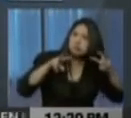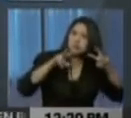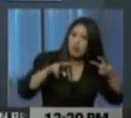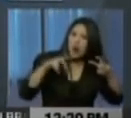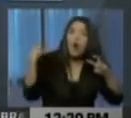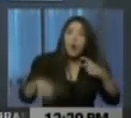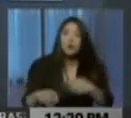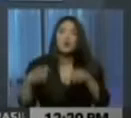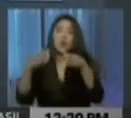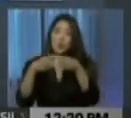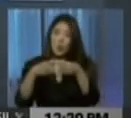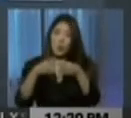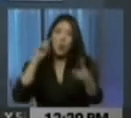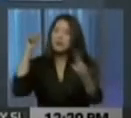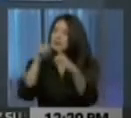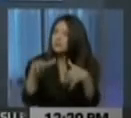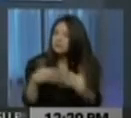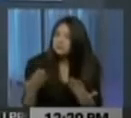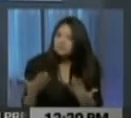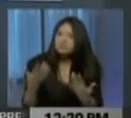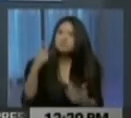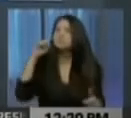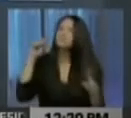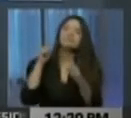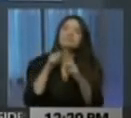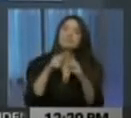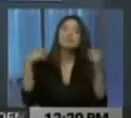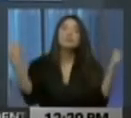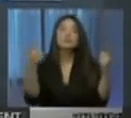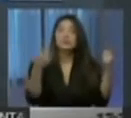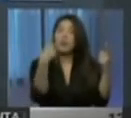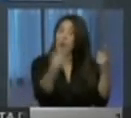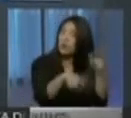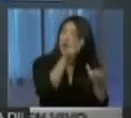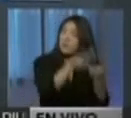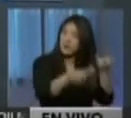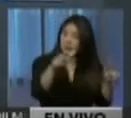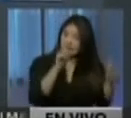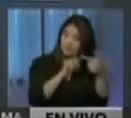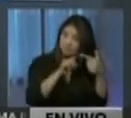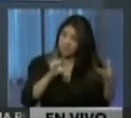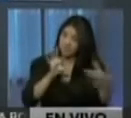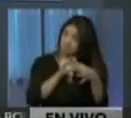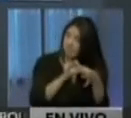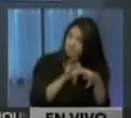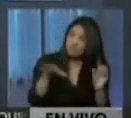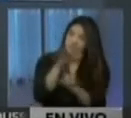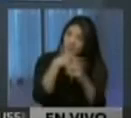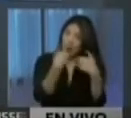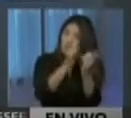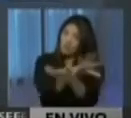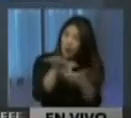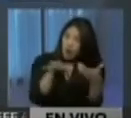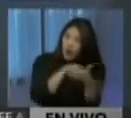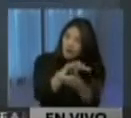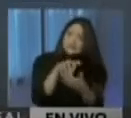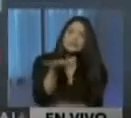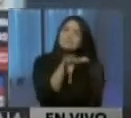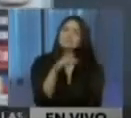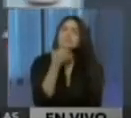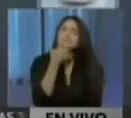inteligencia y seguridad ciudadana buscan activamente a varios sujetos que guardan relación en los hechos de violencia suscitados